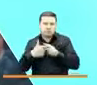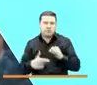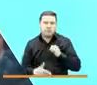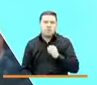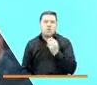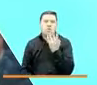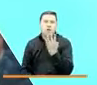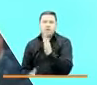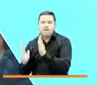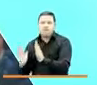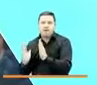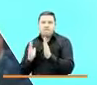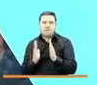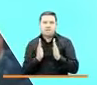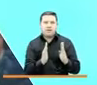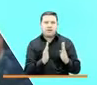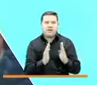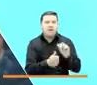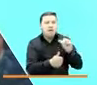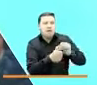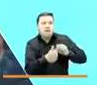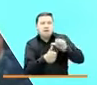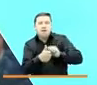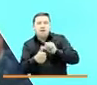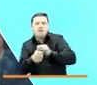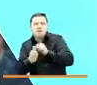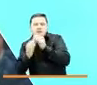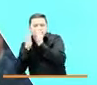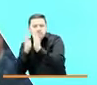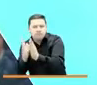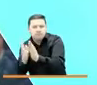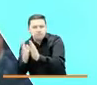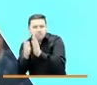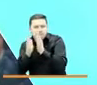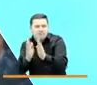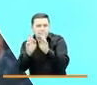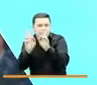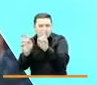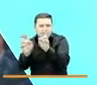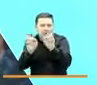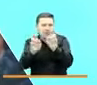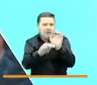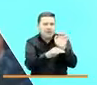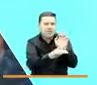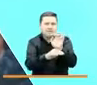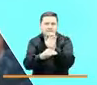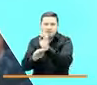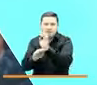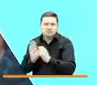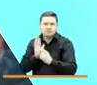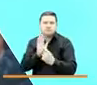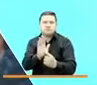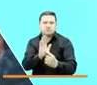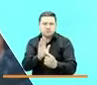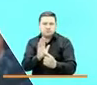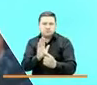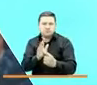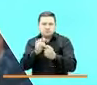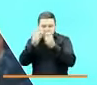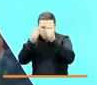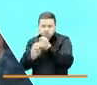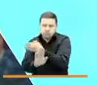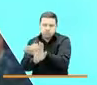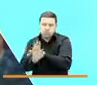bloques, cada uno de ellos dedicado a cada una de las entidades donde se presentarán los resultados